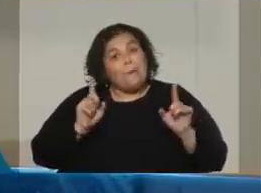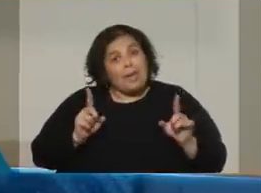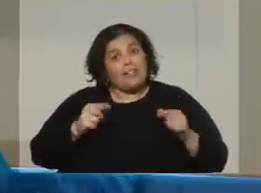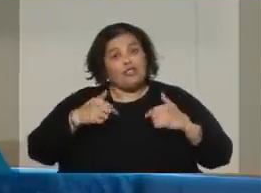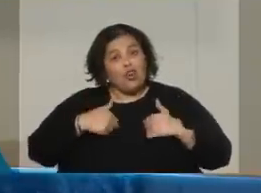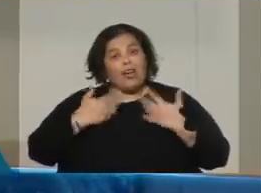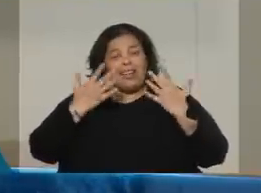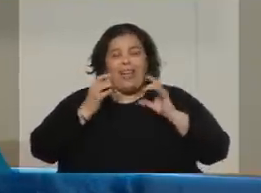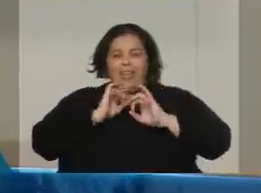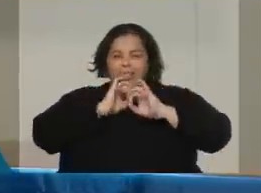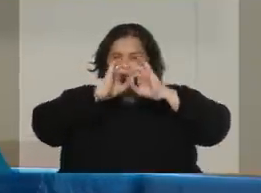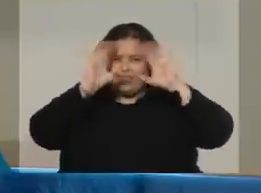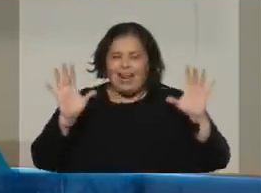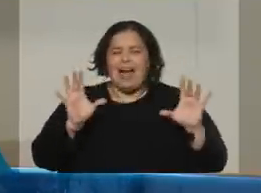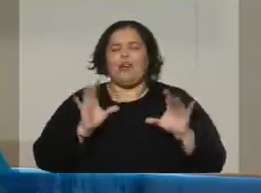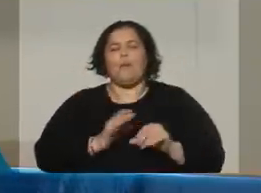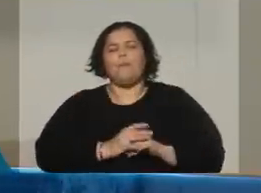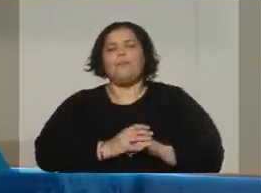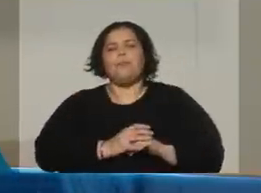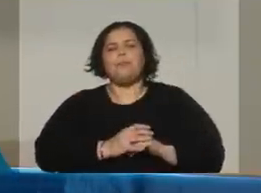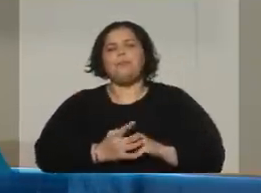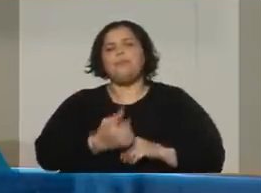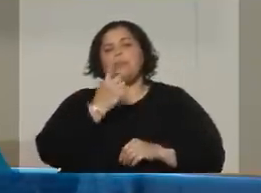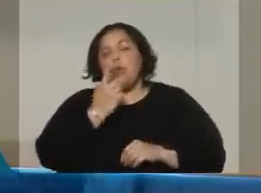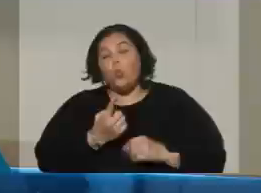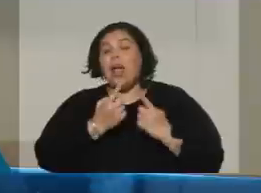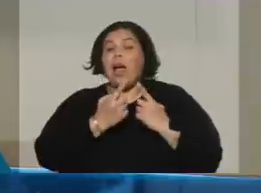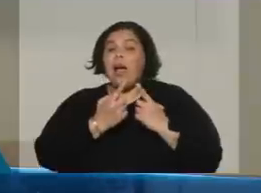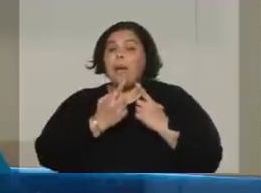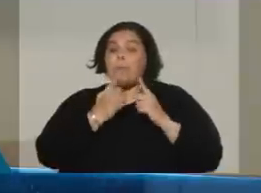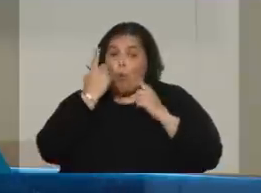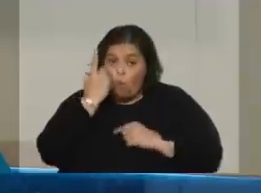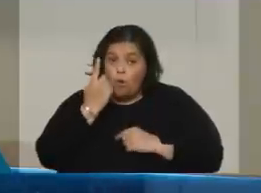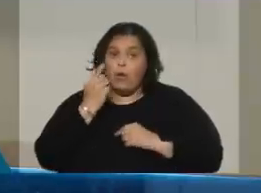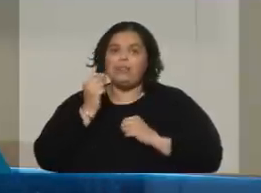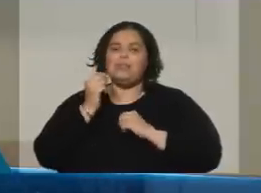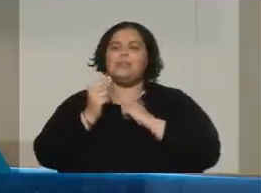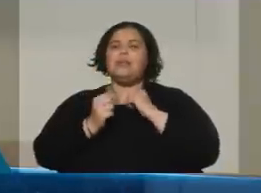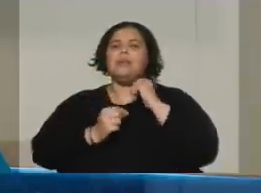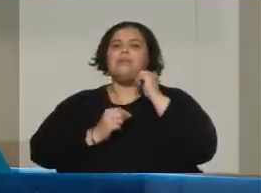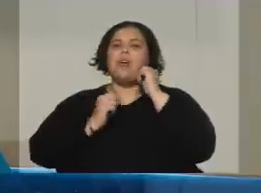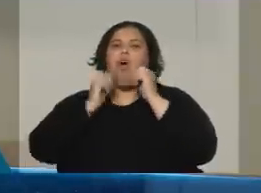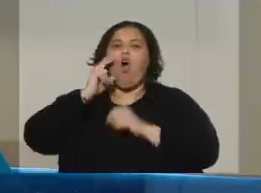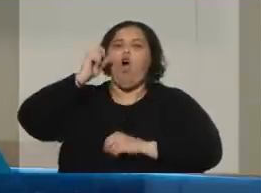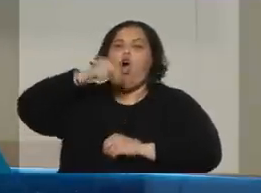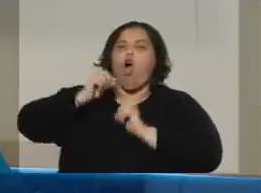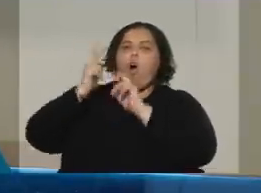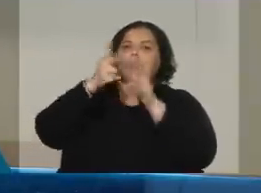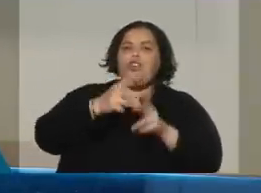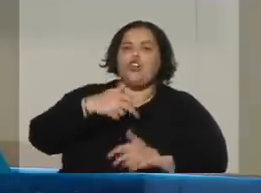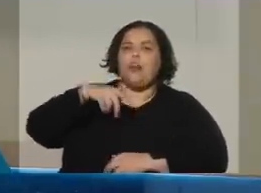clara de que una cosa es el pronunciamiento personal, pero que desde